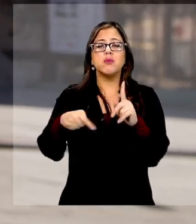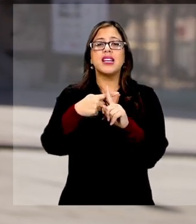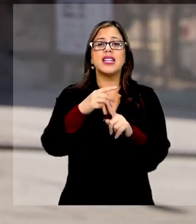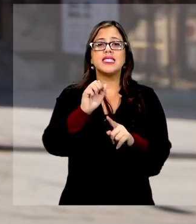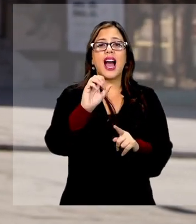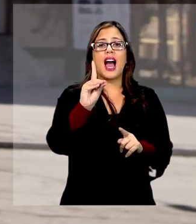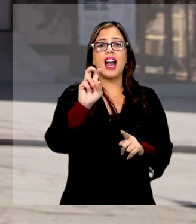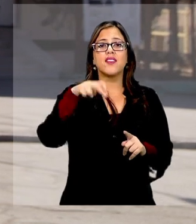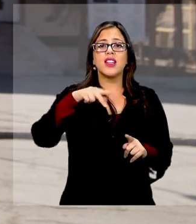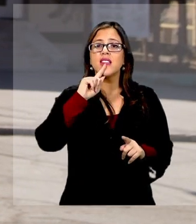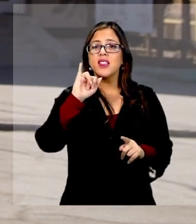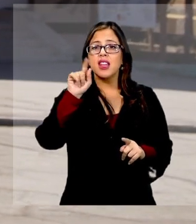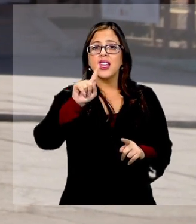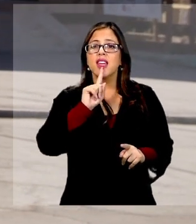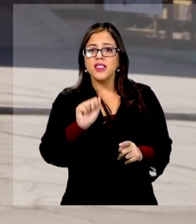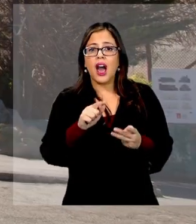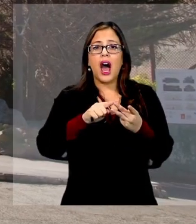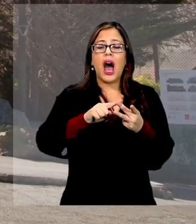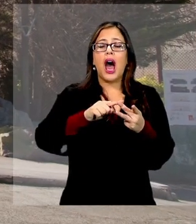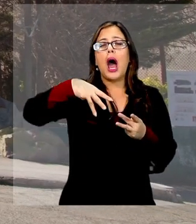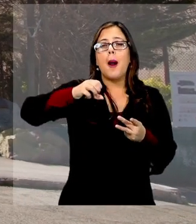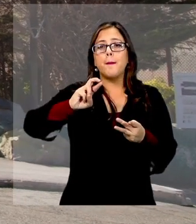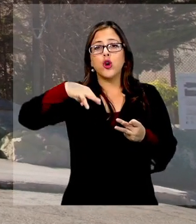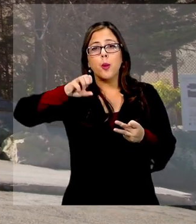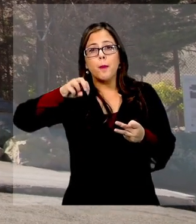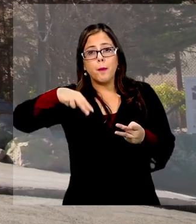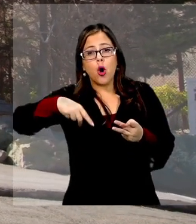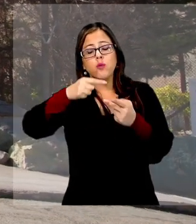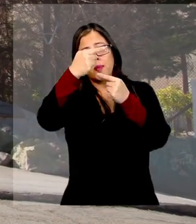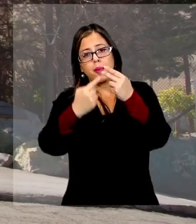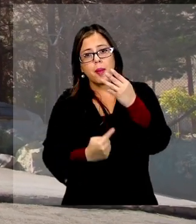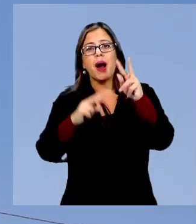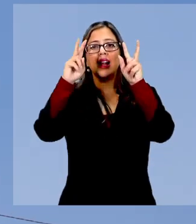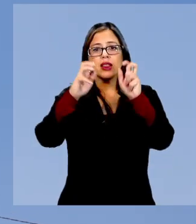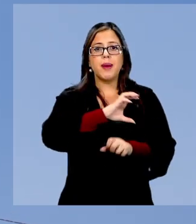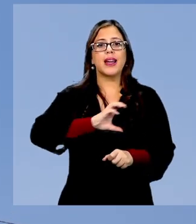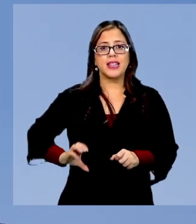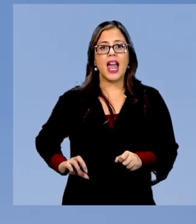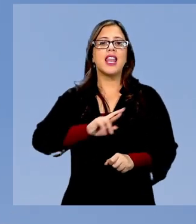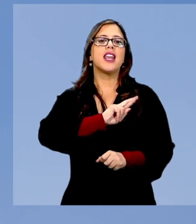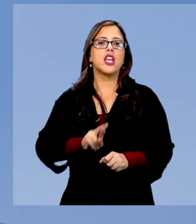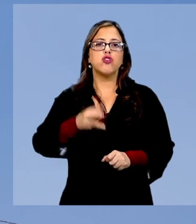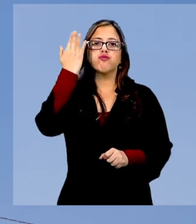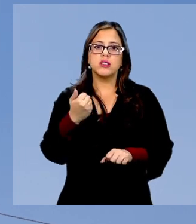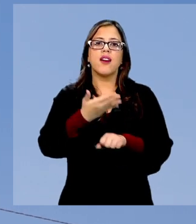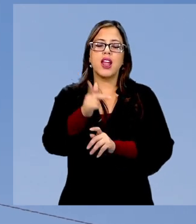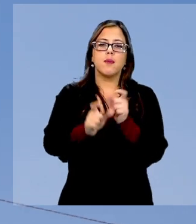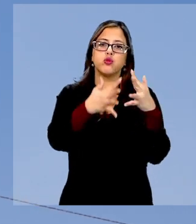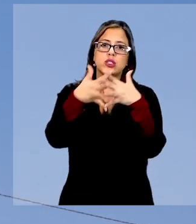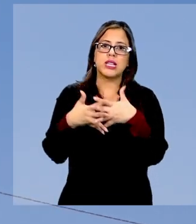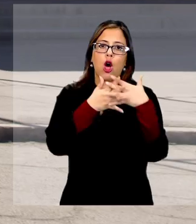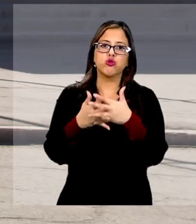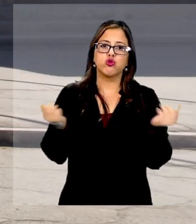metodista, mormón, por la variedad dentro del mundo cristiano de religiones que profesaban los